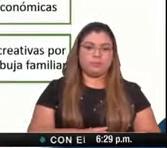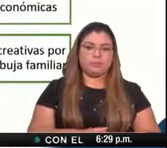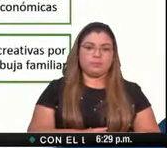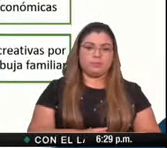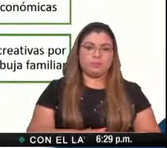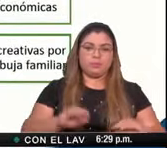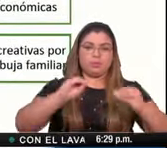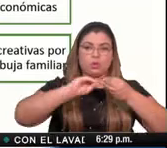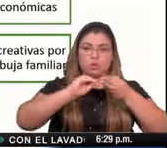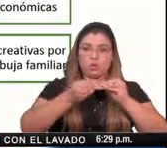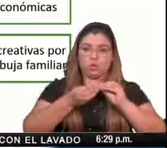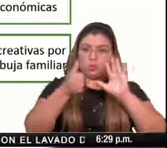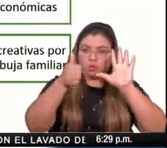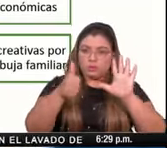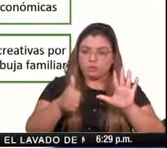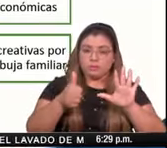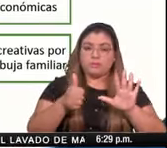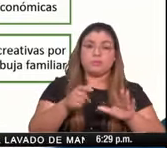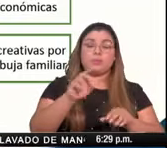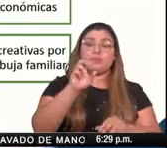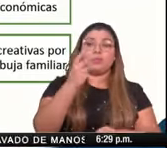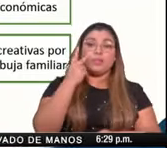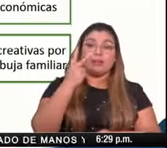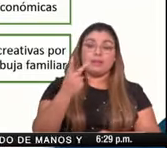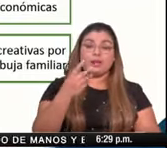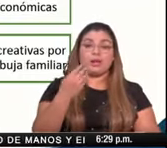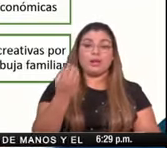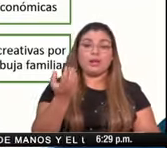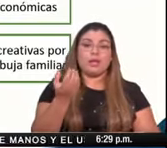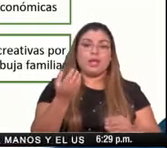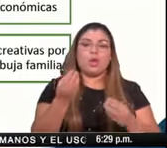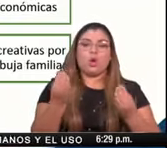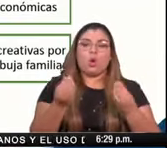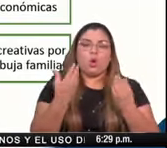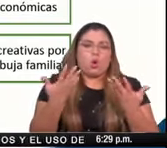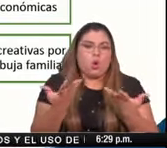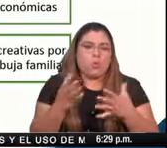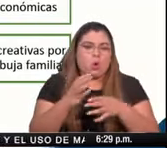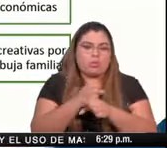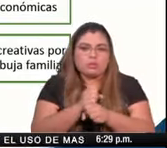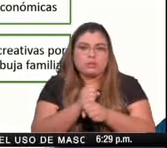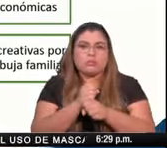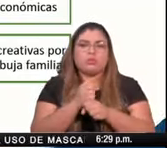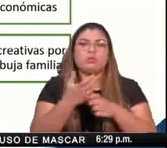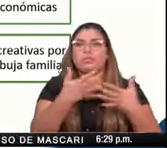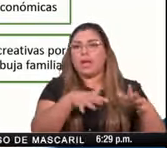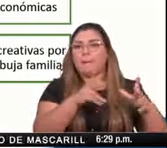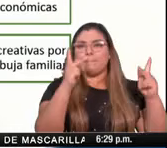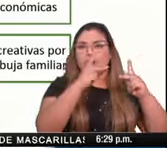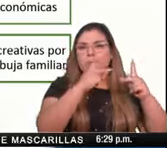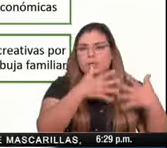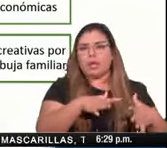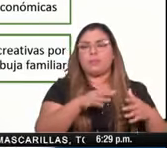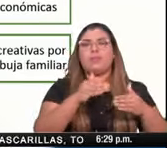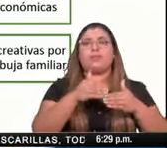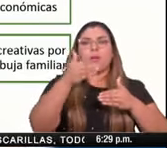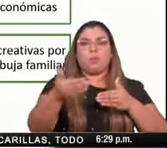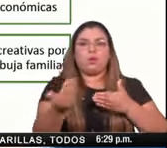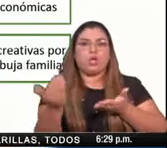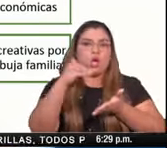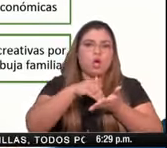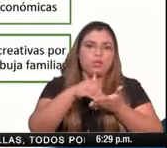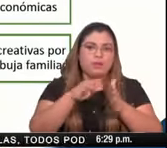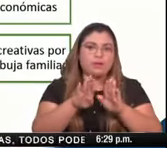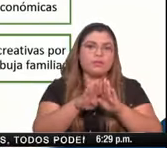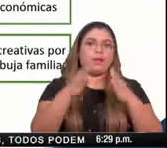el sexto pilar que tiene que ver con el regreso gradual y asimétrico y vamos de la misma forma